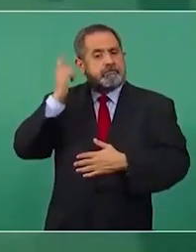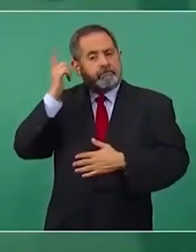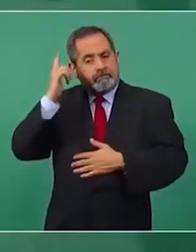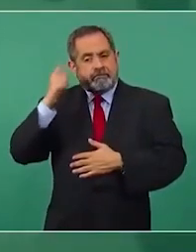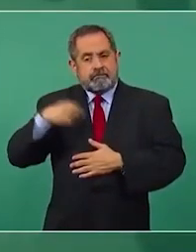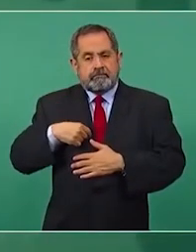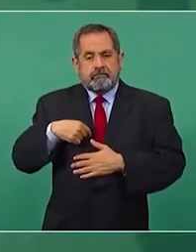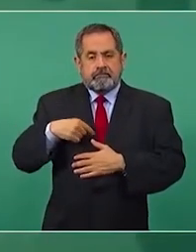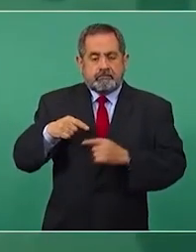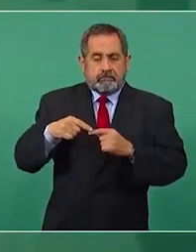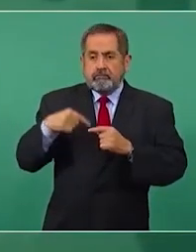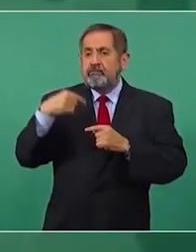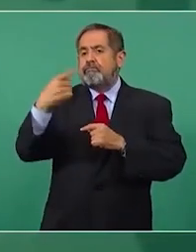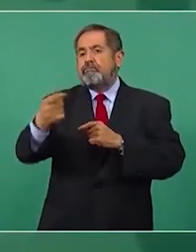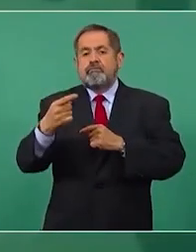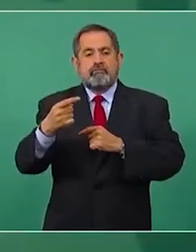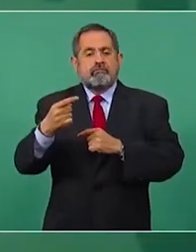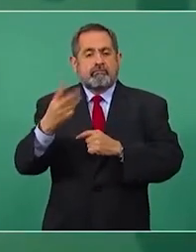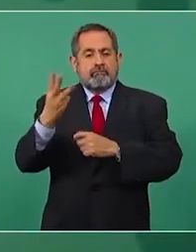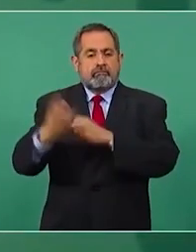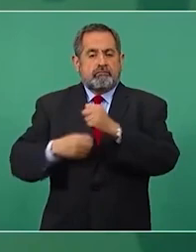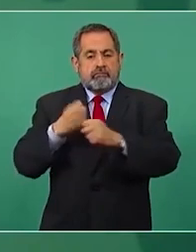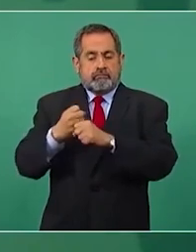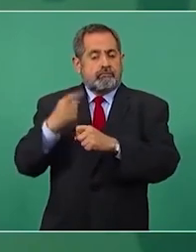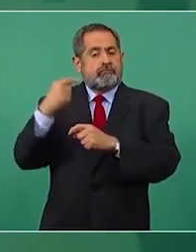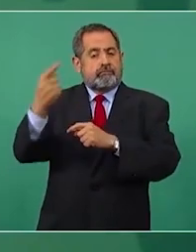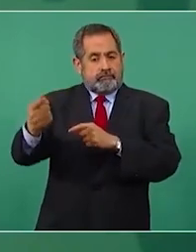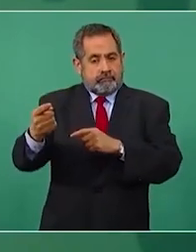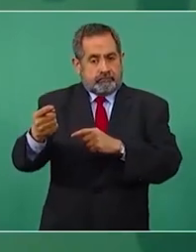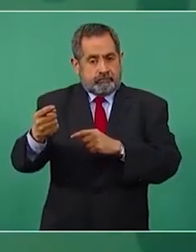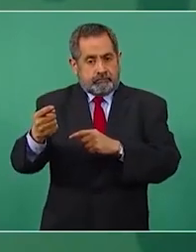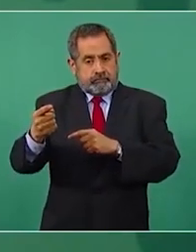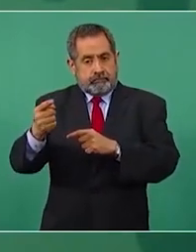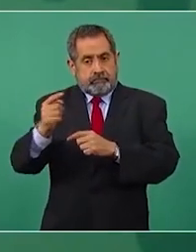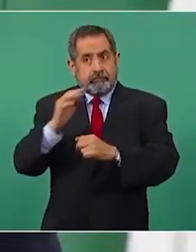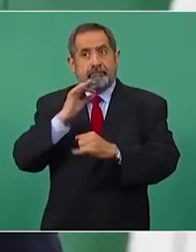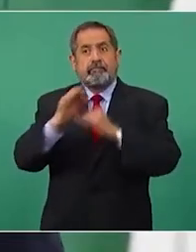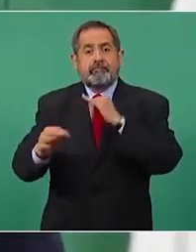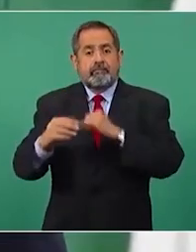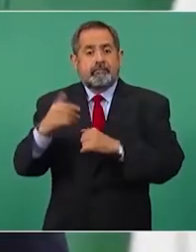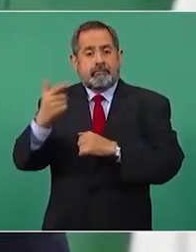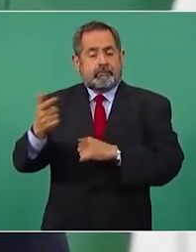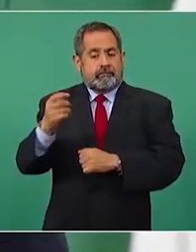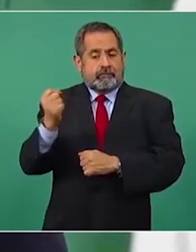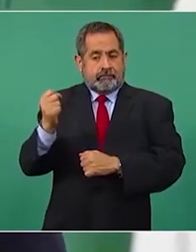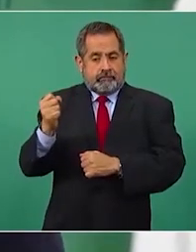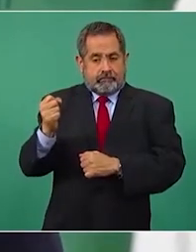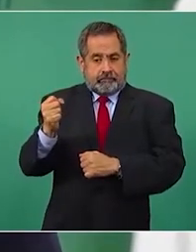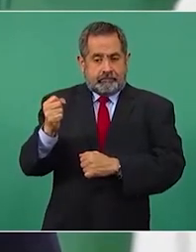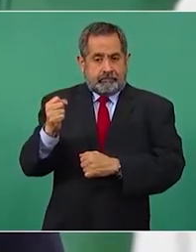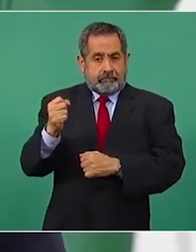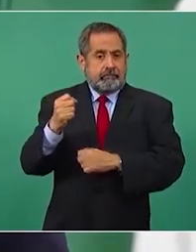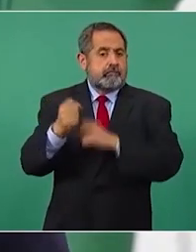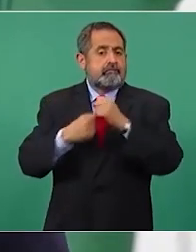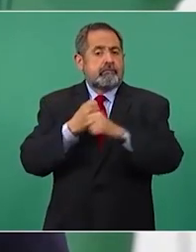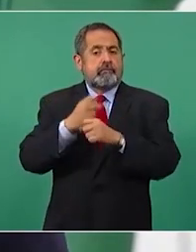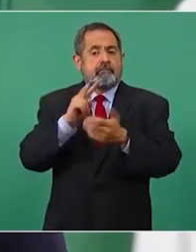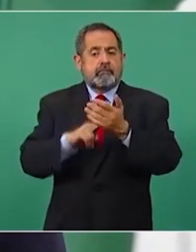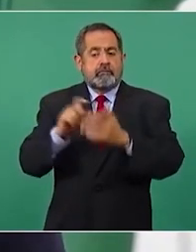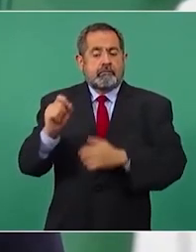Terminemos, pero es hasta finales de septiembre del 24.